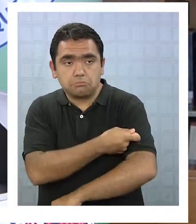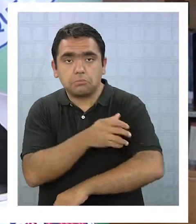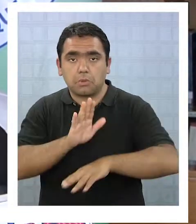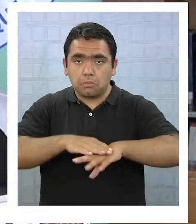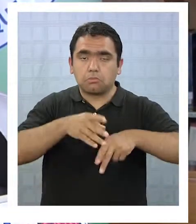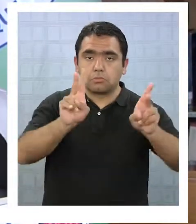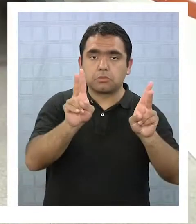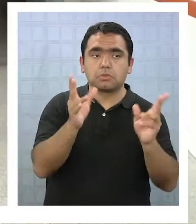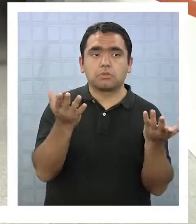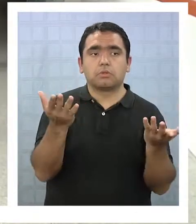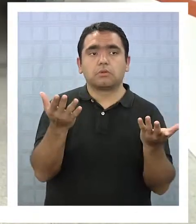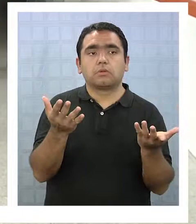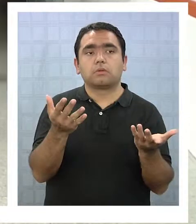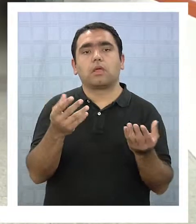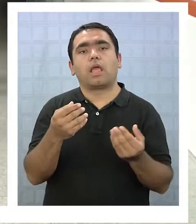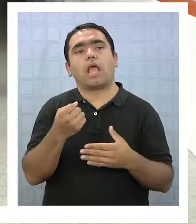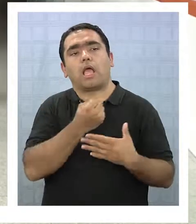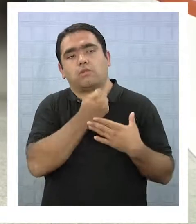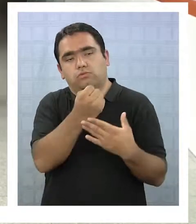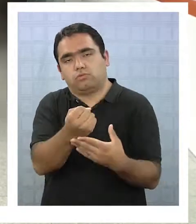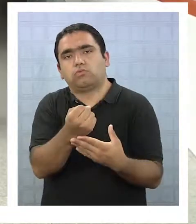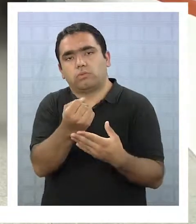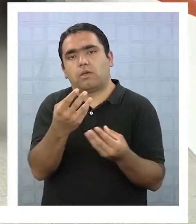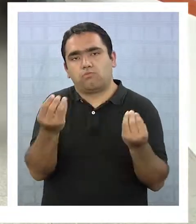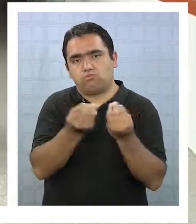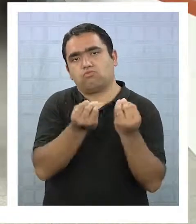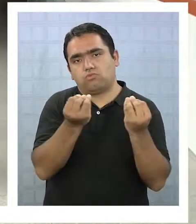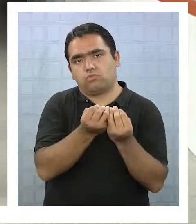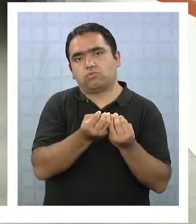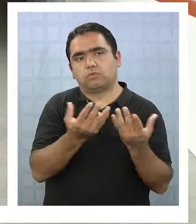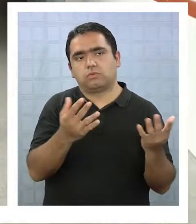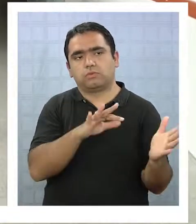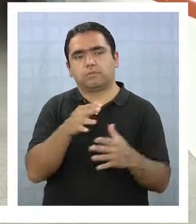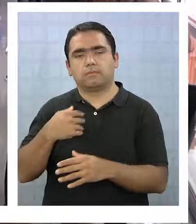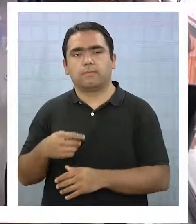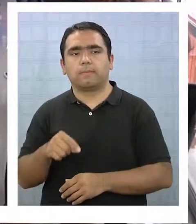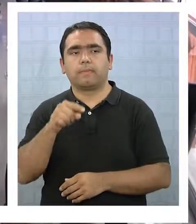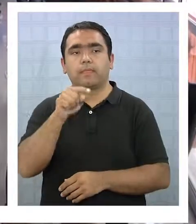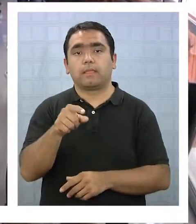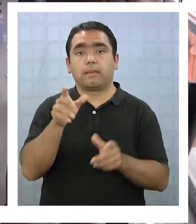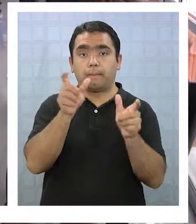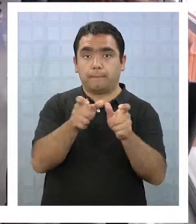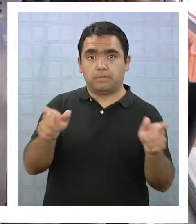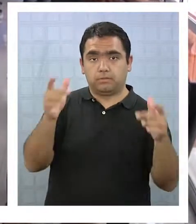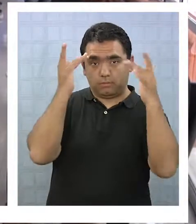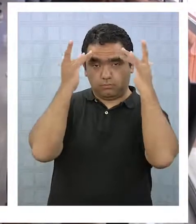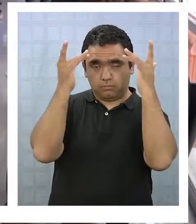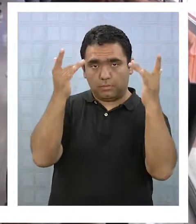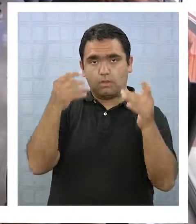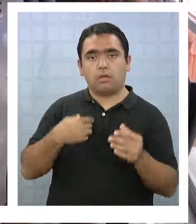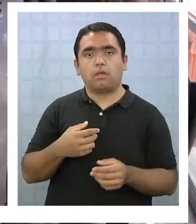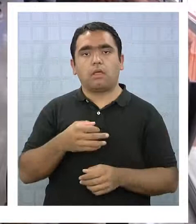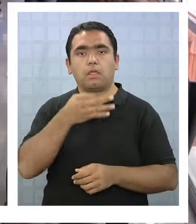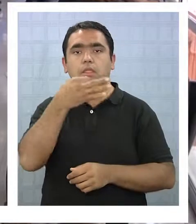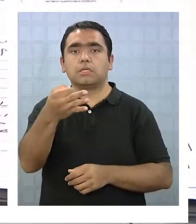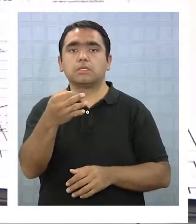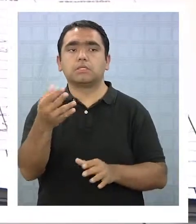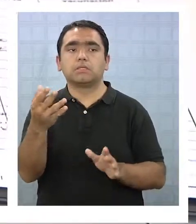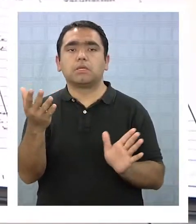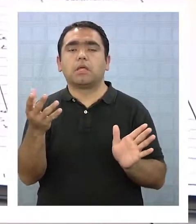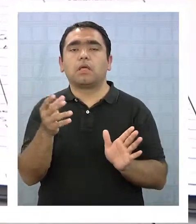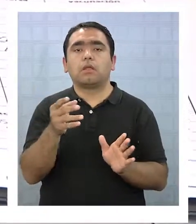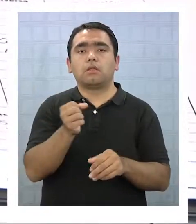es en cuanto a beneficios riesgos mucho más beneficioso. Según los expertos, no se puede decir que la vacuna elimina la